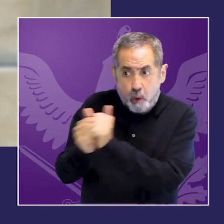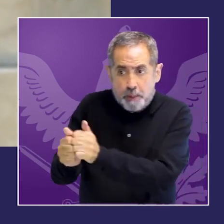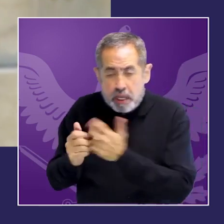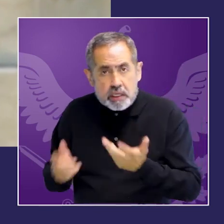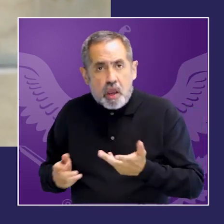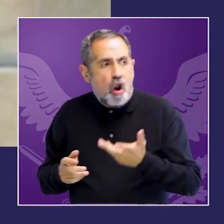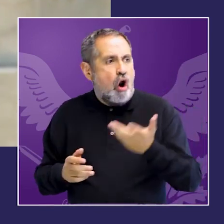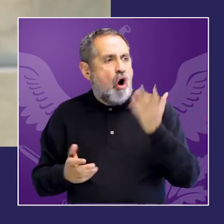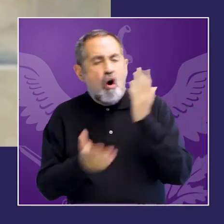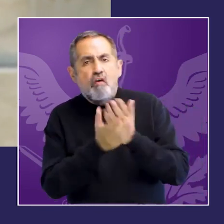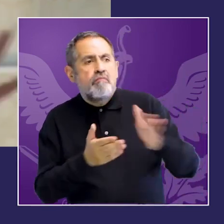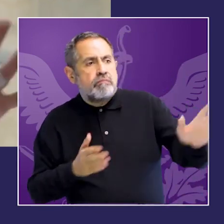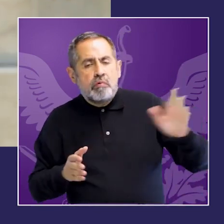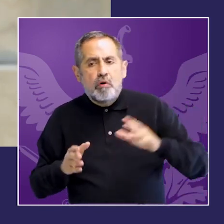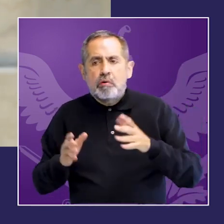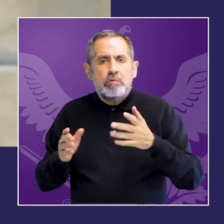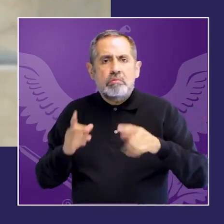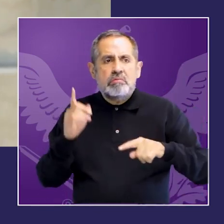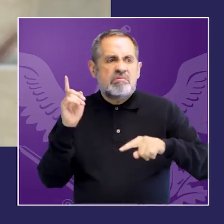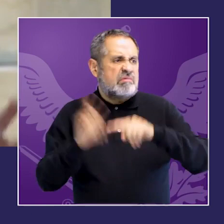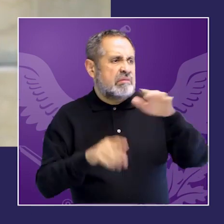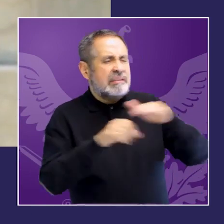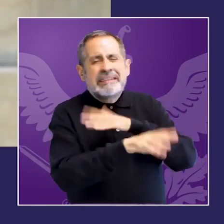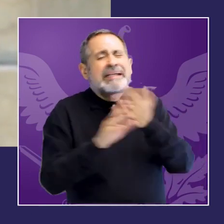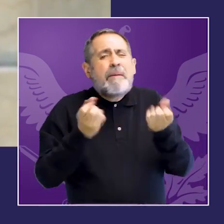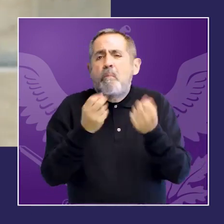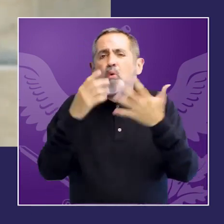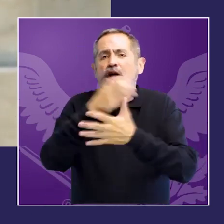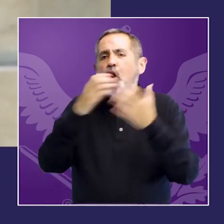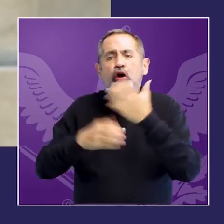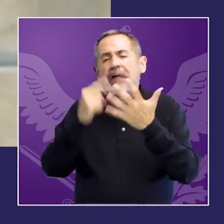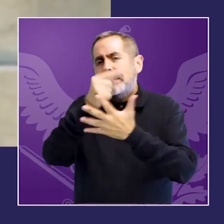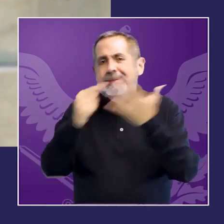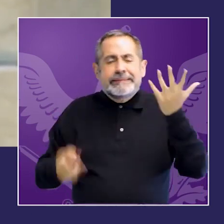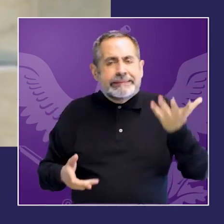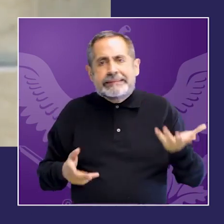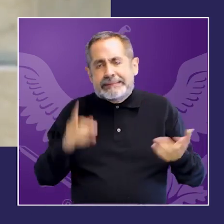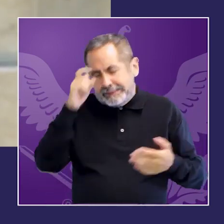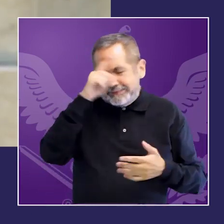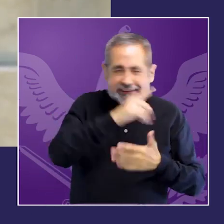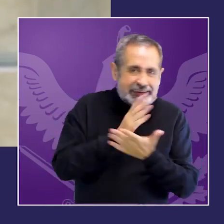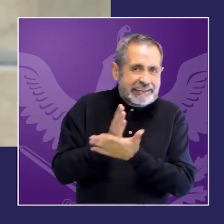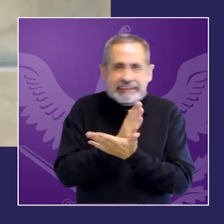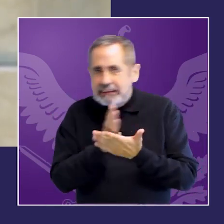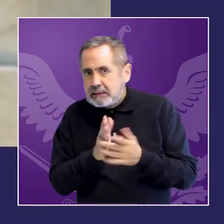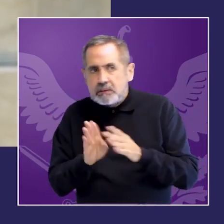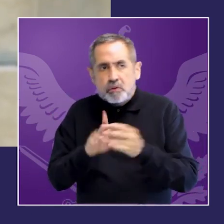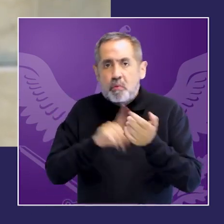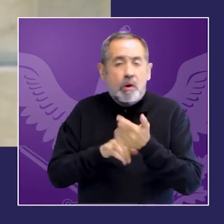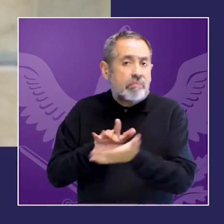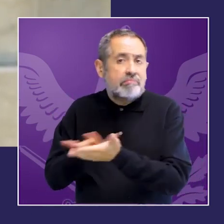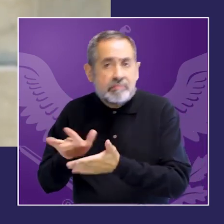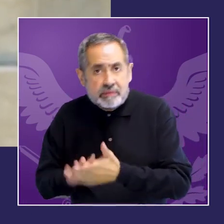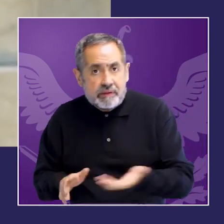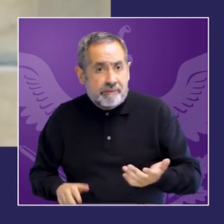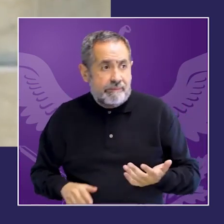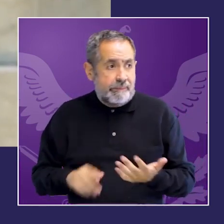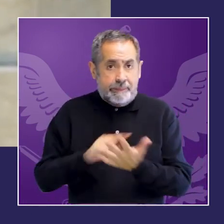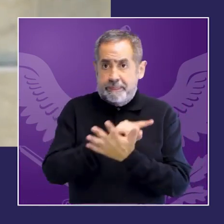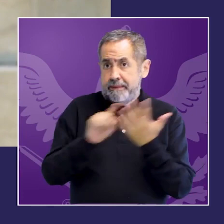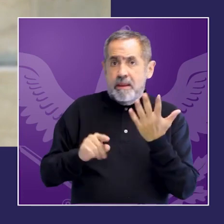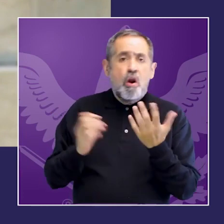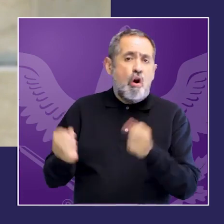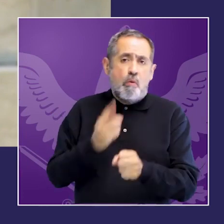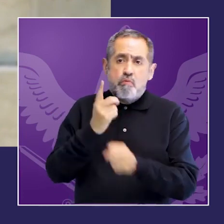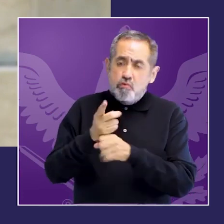o y expropiarle o expropiarle el conflicto digamos hay mucho entre todo y nada y